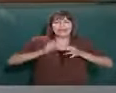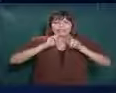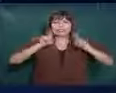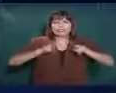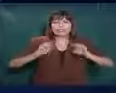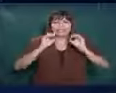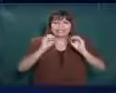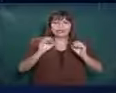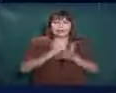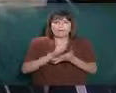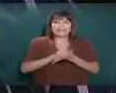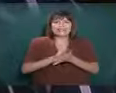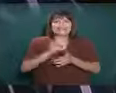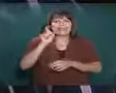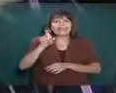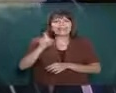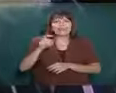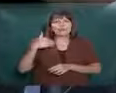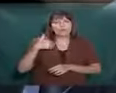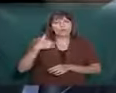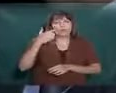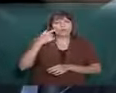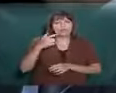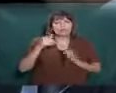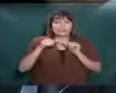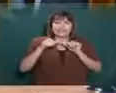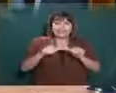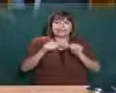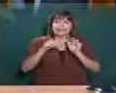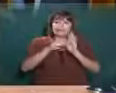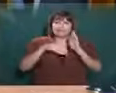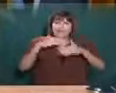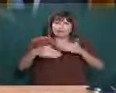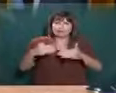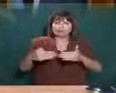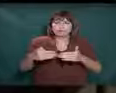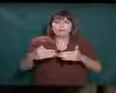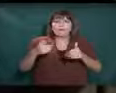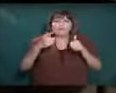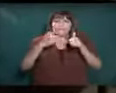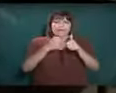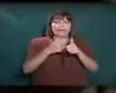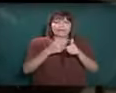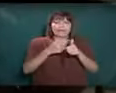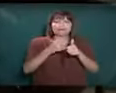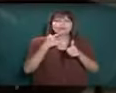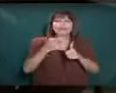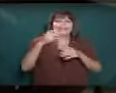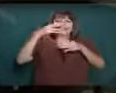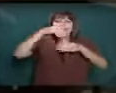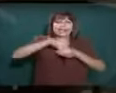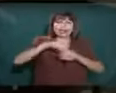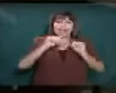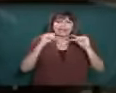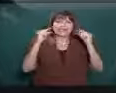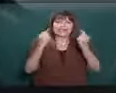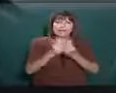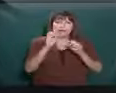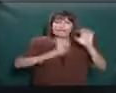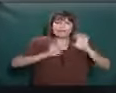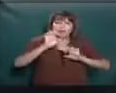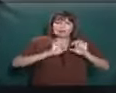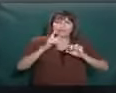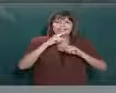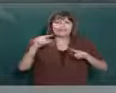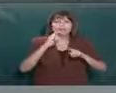Electrónico Cero Papel, se deben tomar en cuenta los siguientes pasos. Primer paso, integrar un equipo que